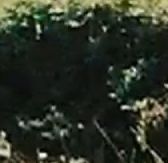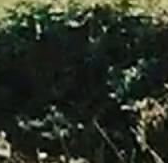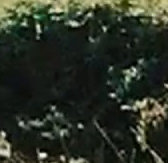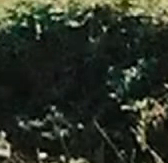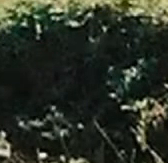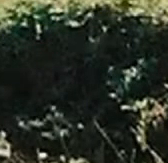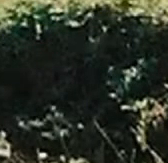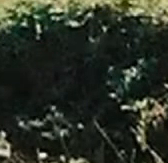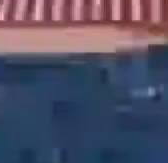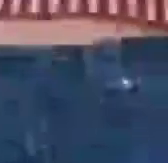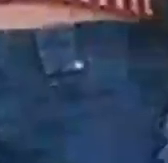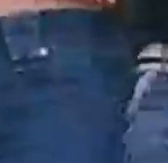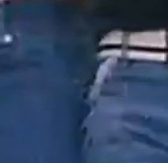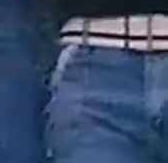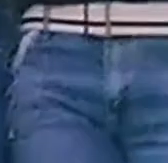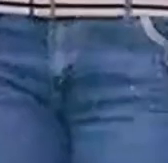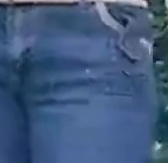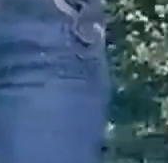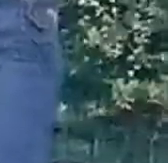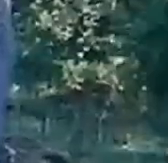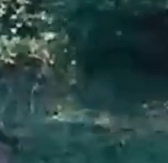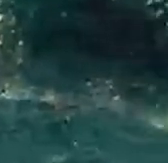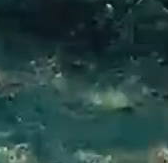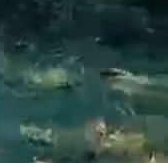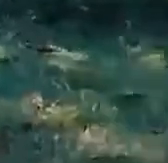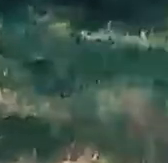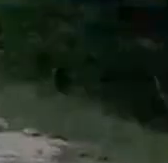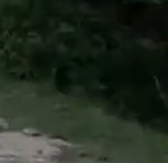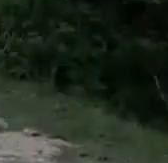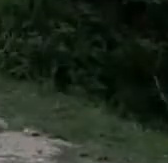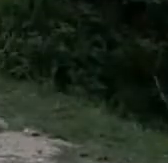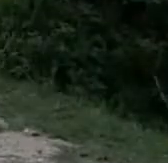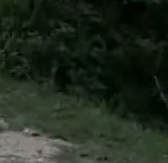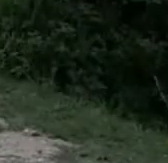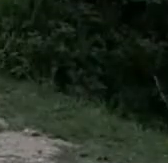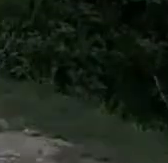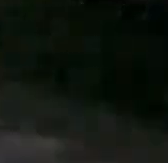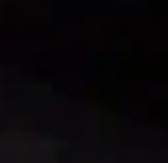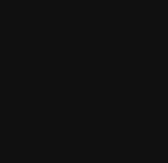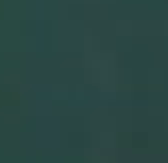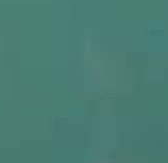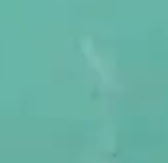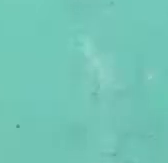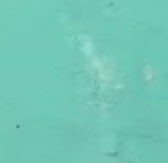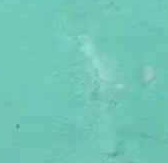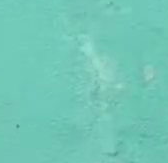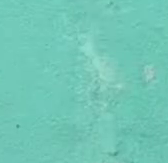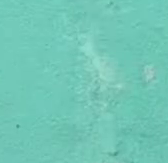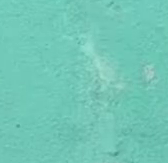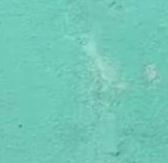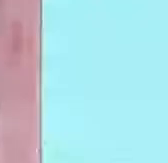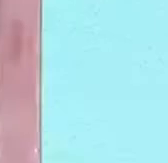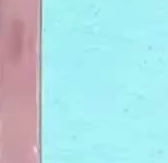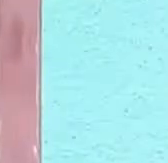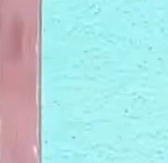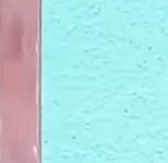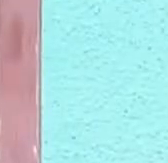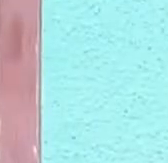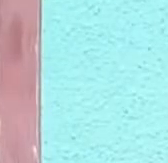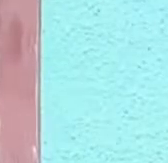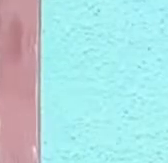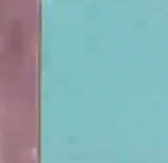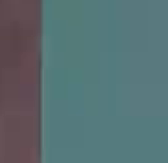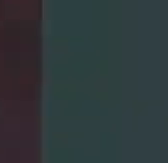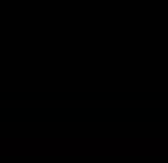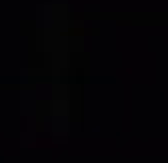La historia de Ana Laura, contada a través de los testimonios de personas vinculadas a los hechos. Mi hija salió como eso de las